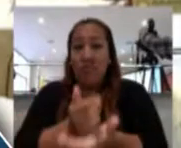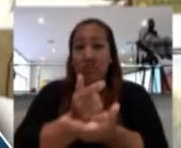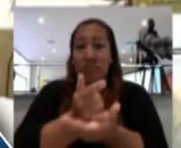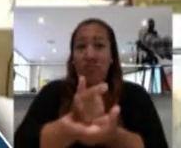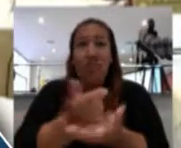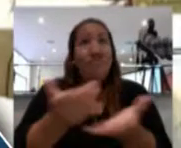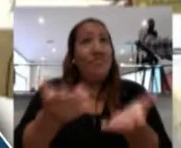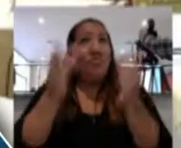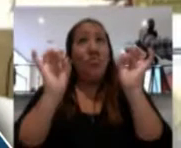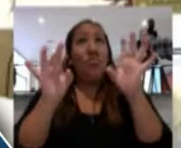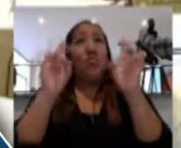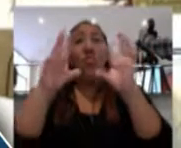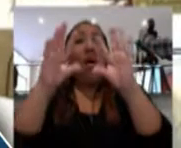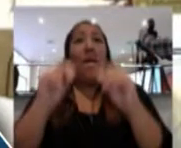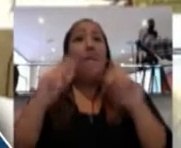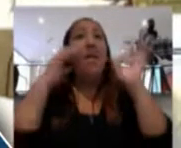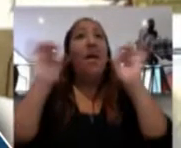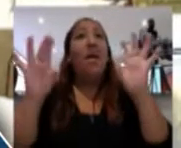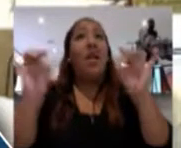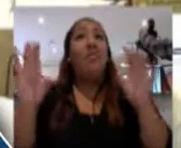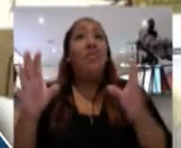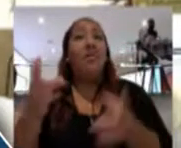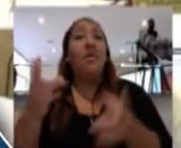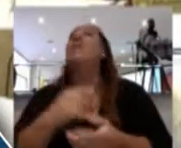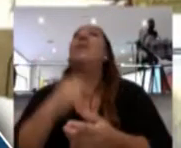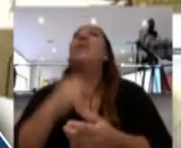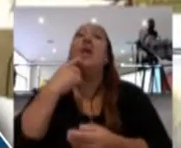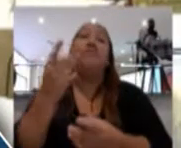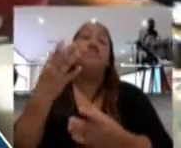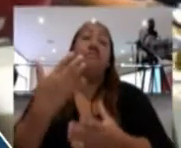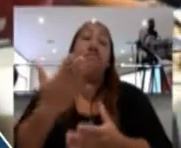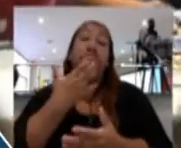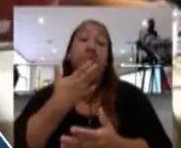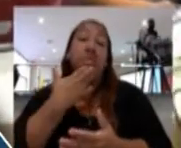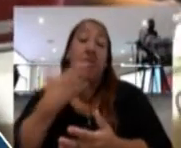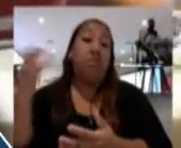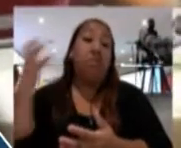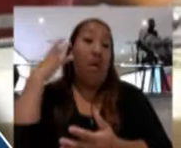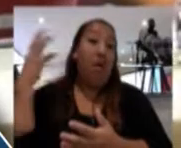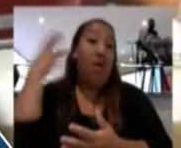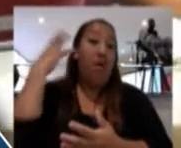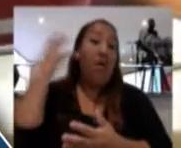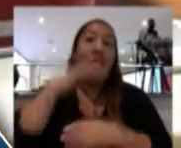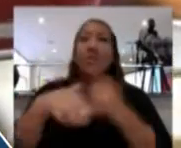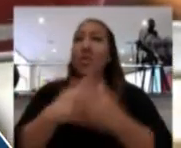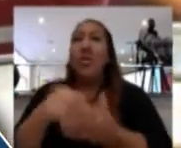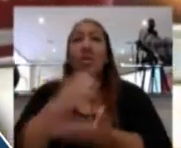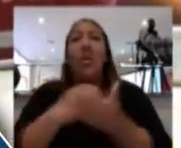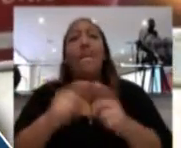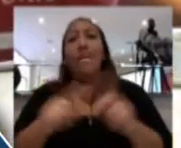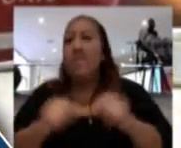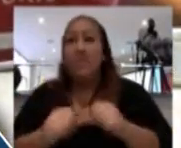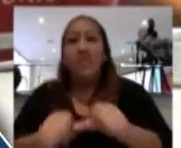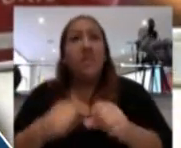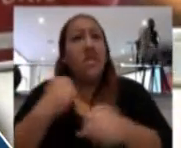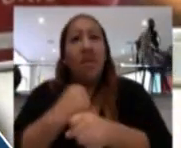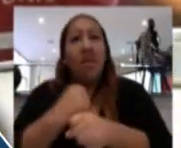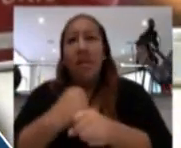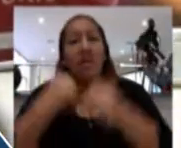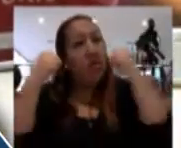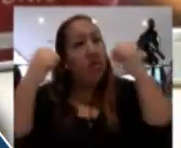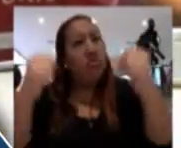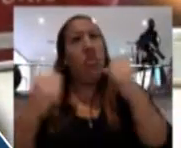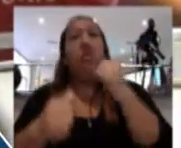que no tiene en toda la ciudad, lamentablemente, pero vamos a seguir luchando, regidor,